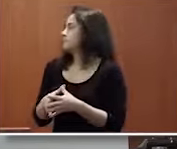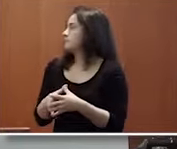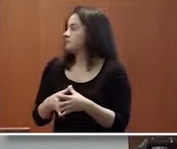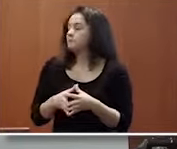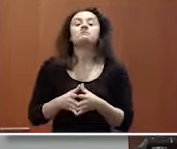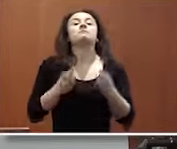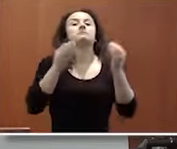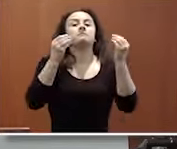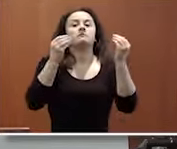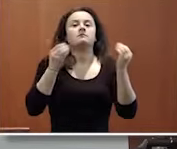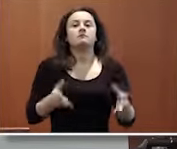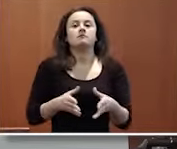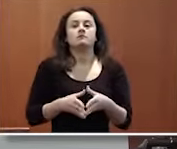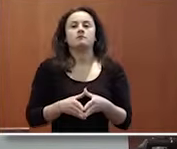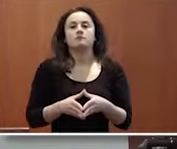bien